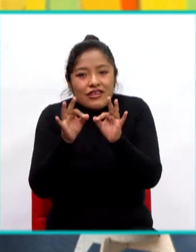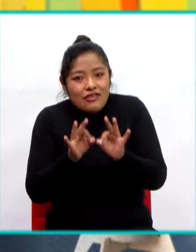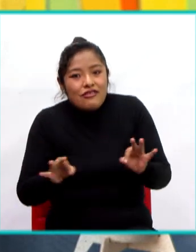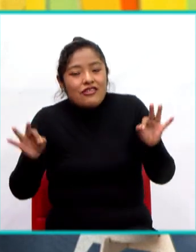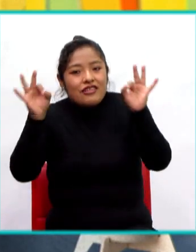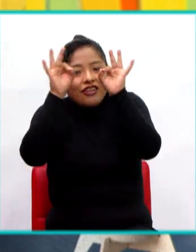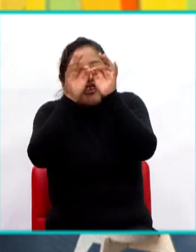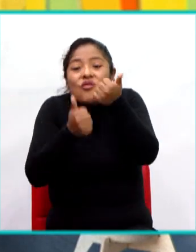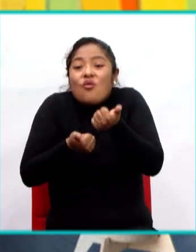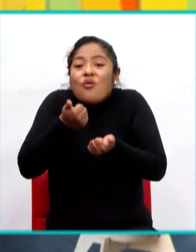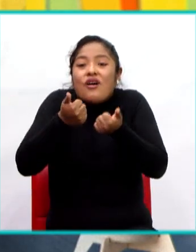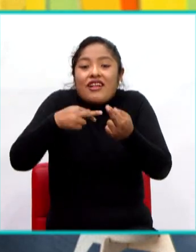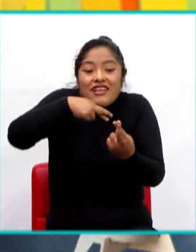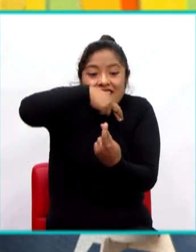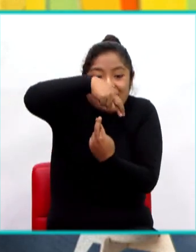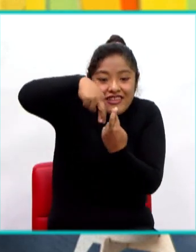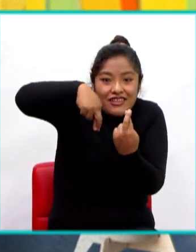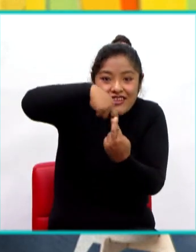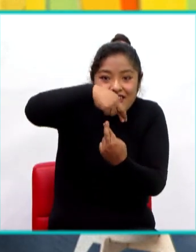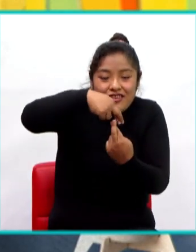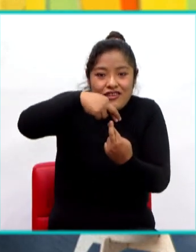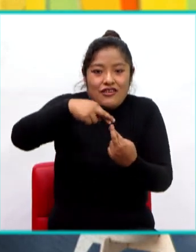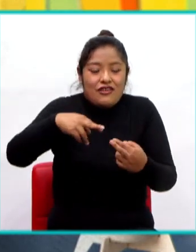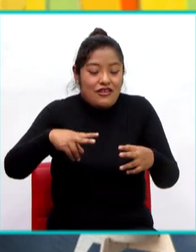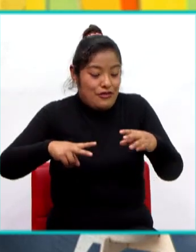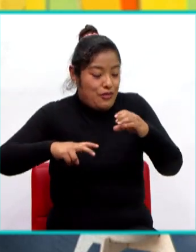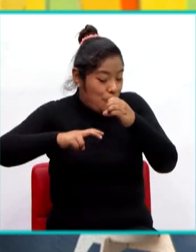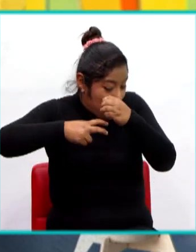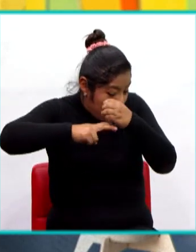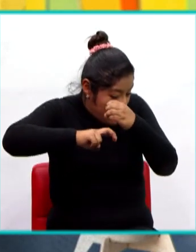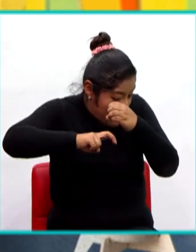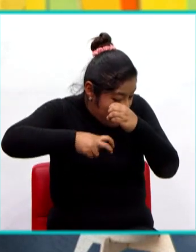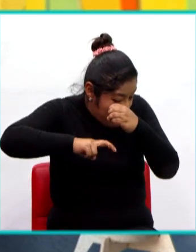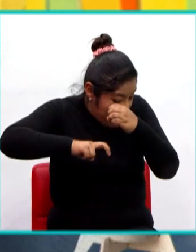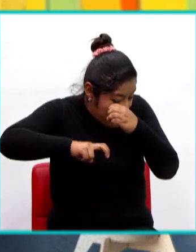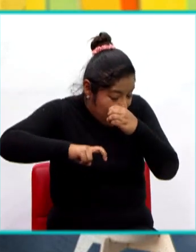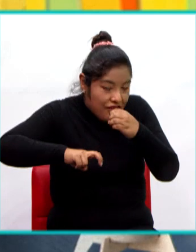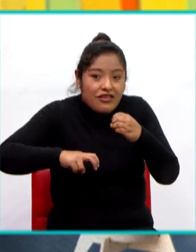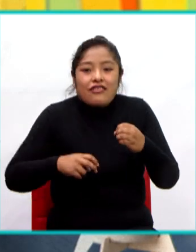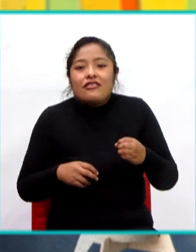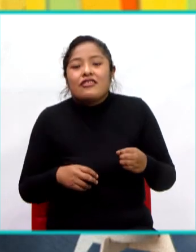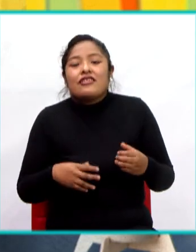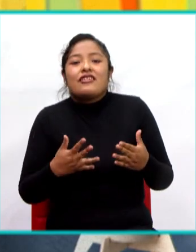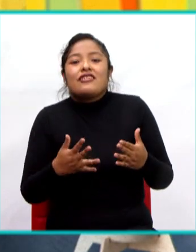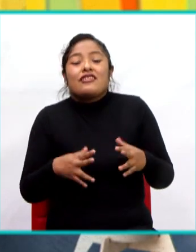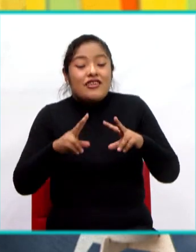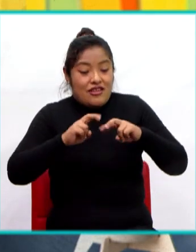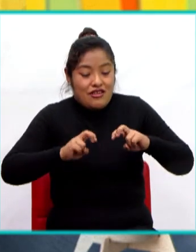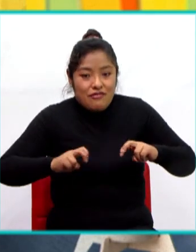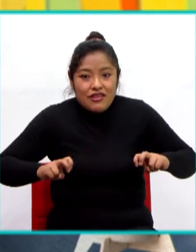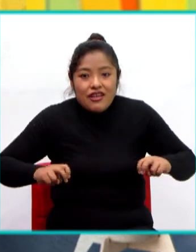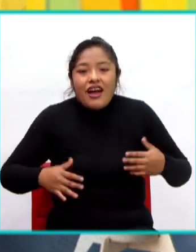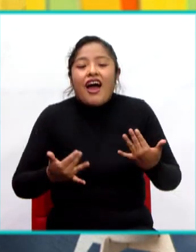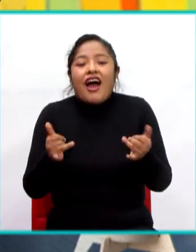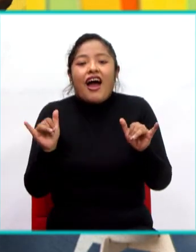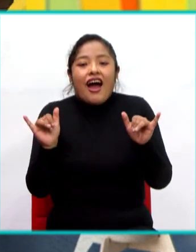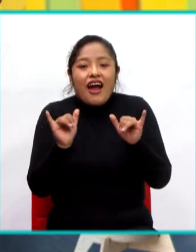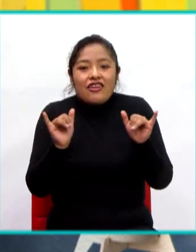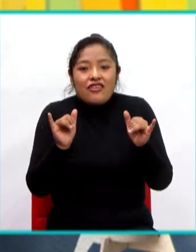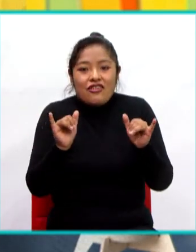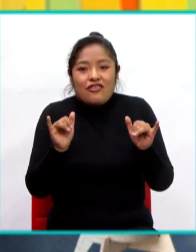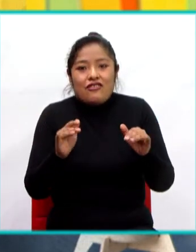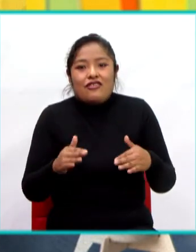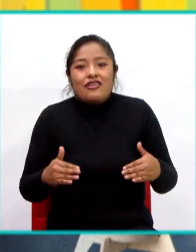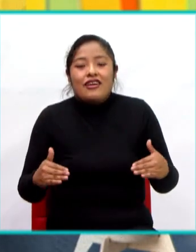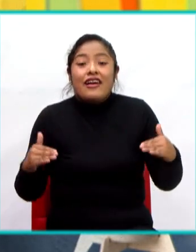Ah, muy bien, según las investigaciones, la ecuación de la fotosíntesis ayuda al equilibrio homeostático de